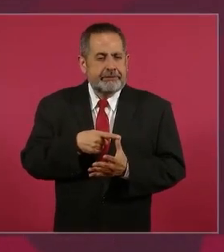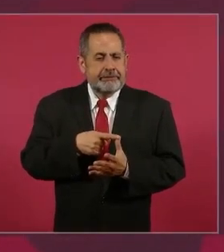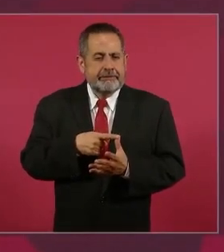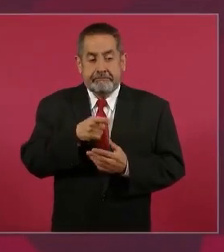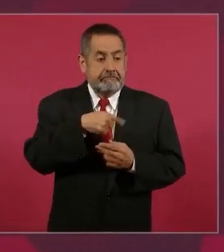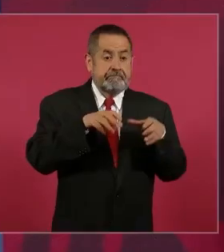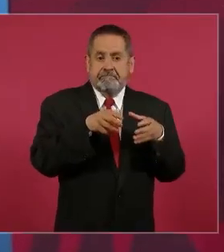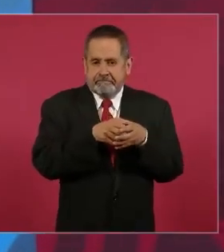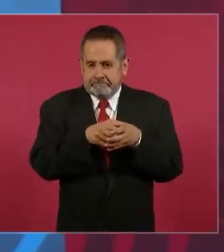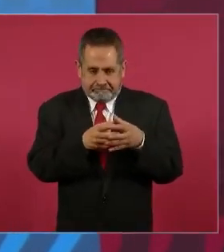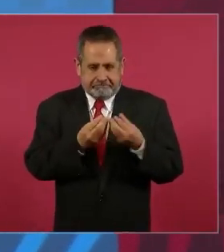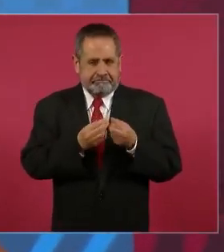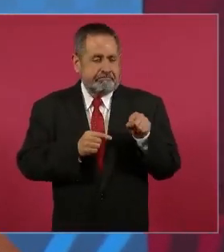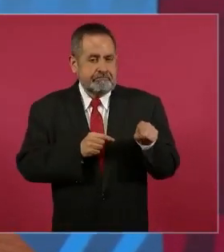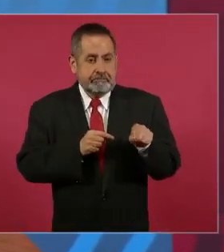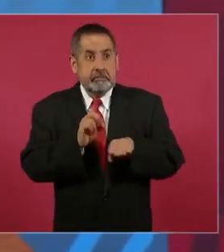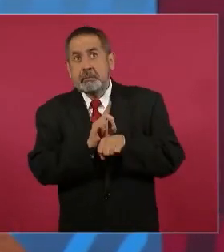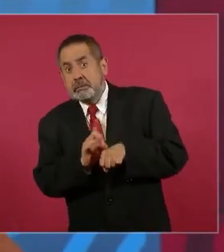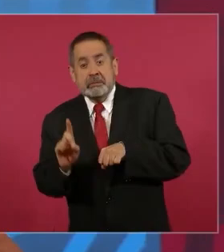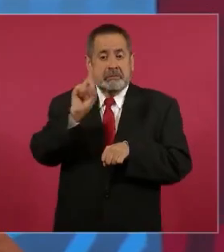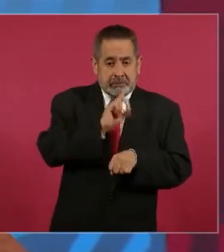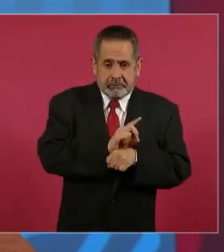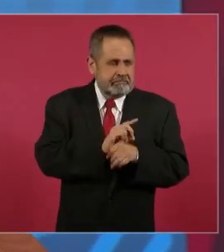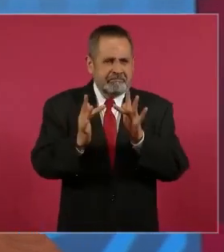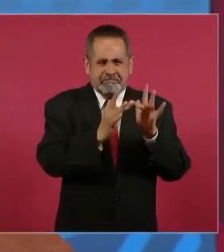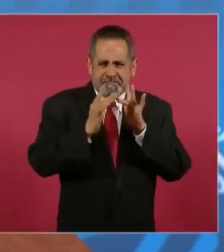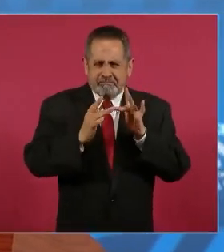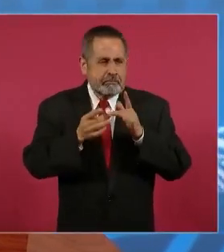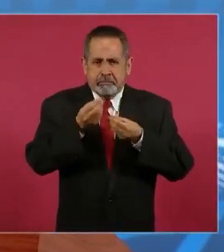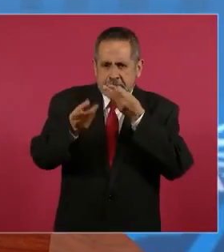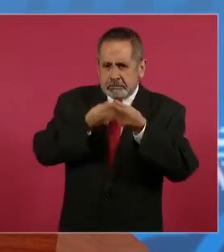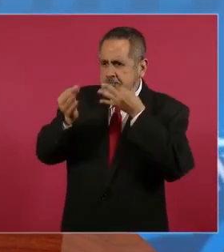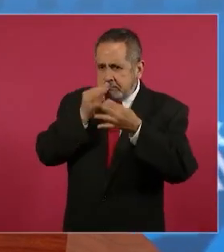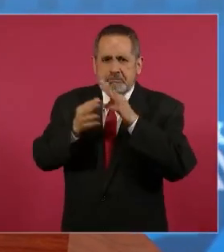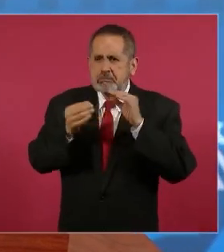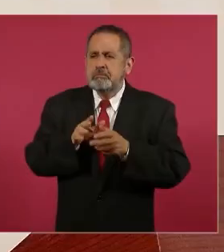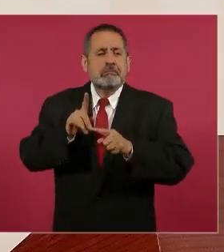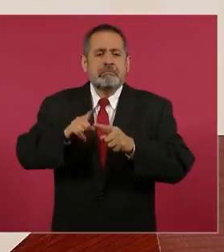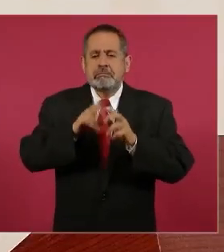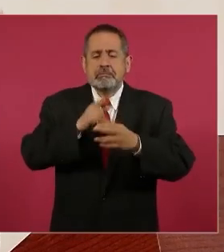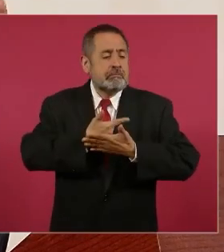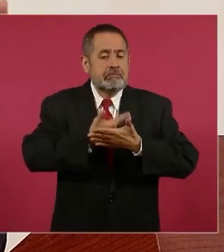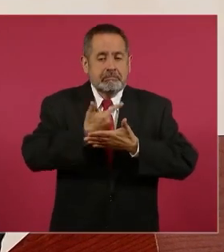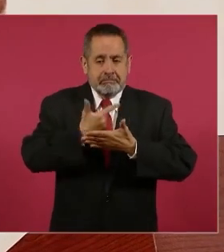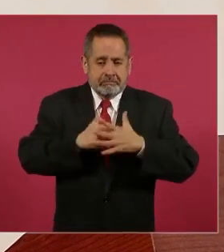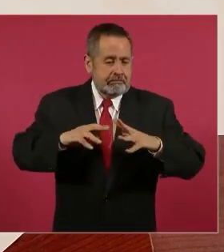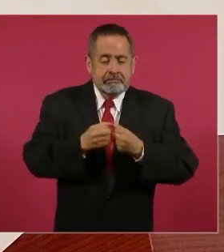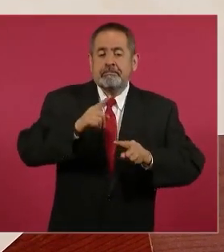y ellos están todo el día en control remoto dando a conocer los resultados del conteo